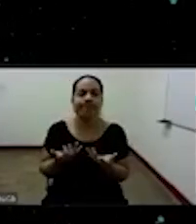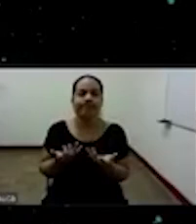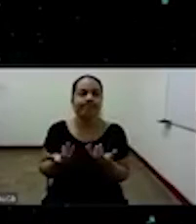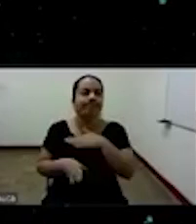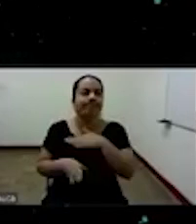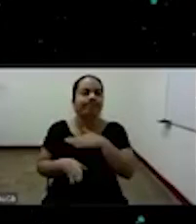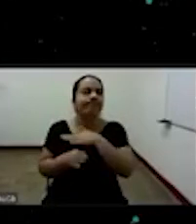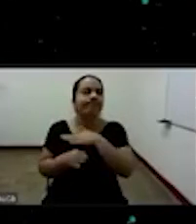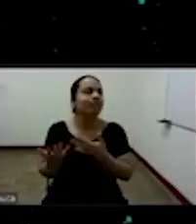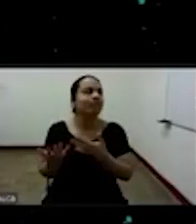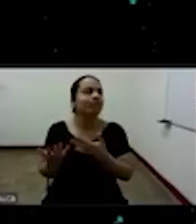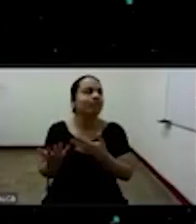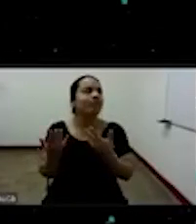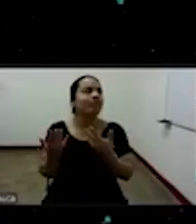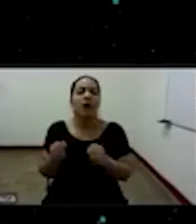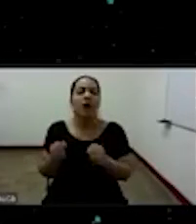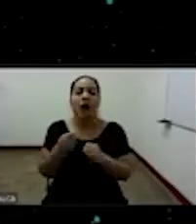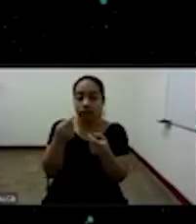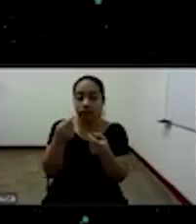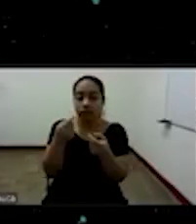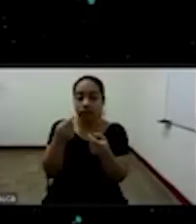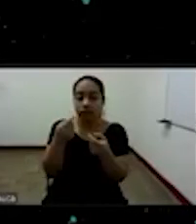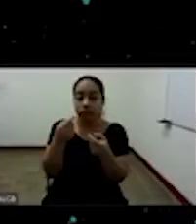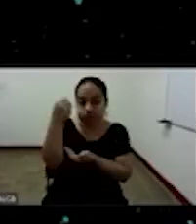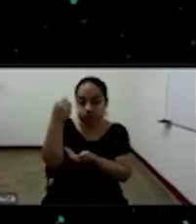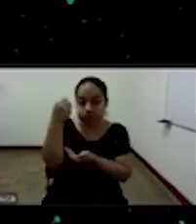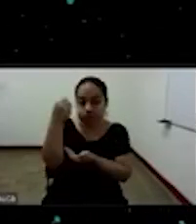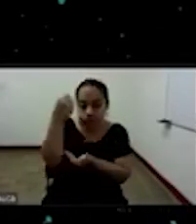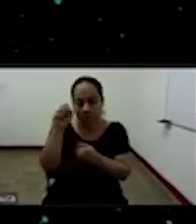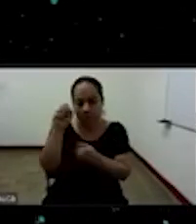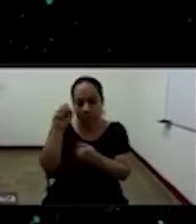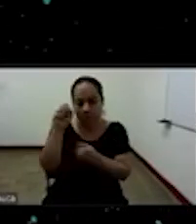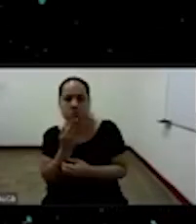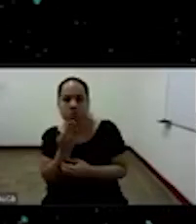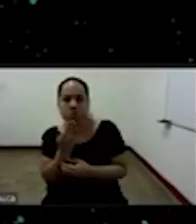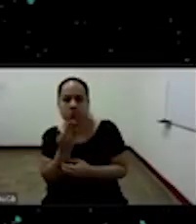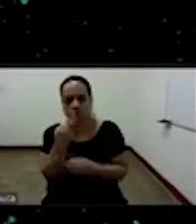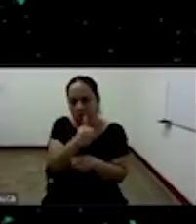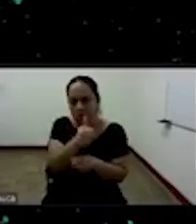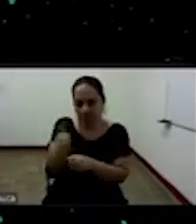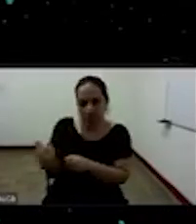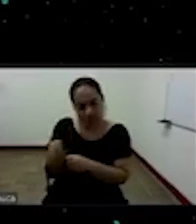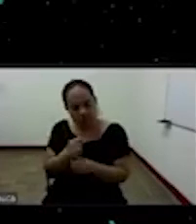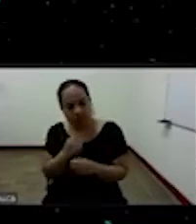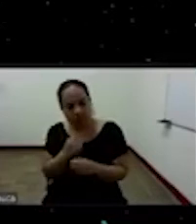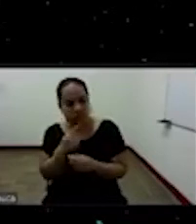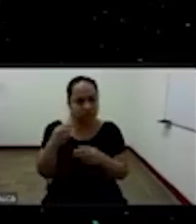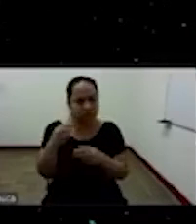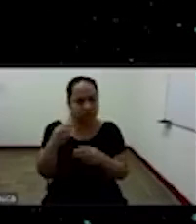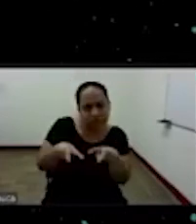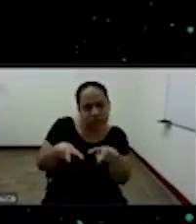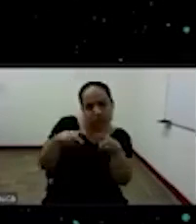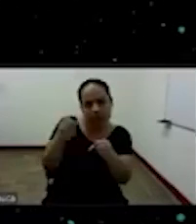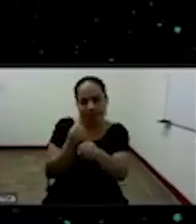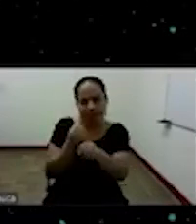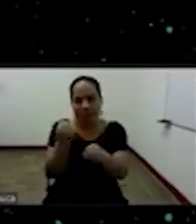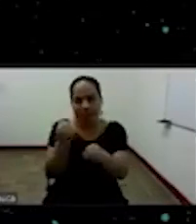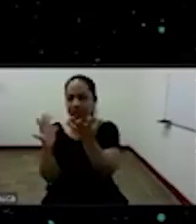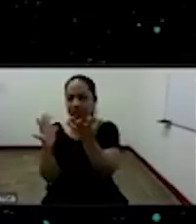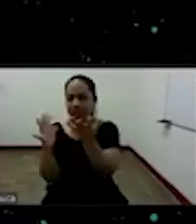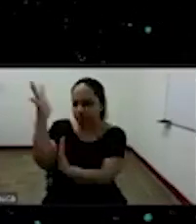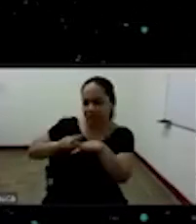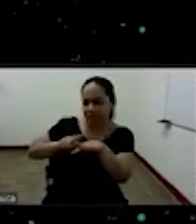una economía eh sí una economía de manera que sea amigable con el medio ambiente ¿cierto?